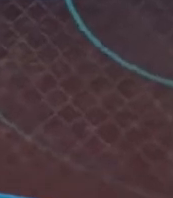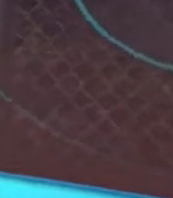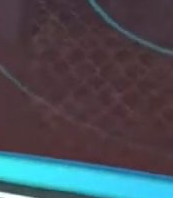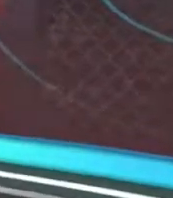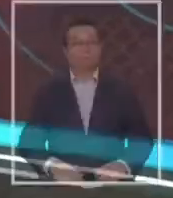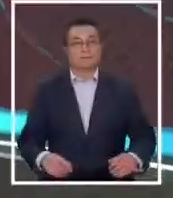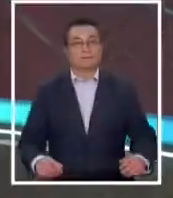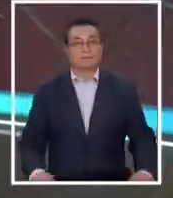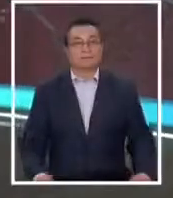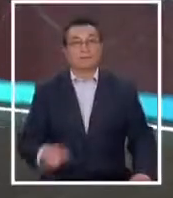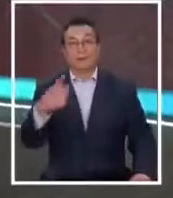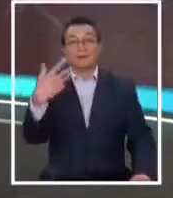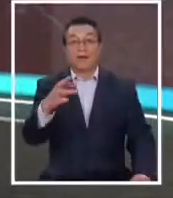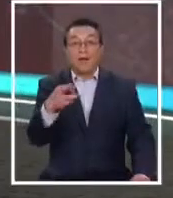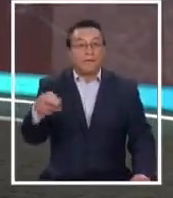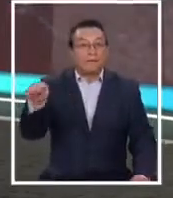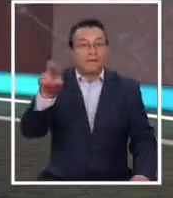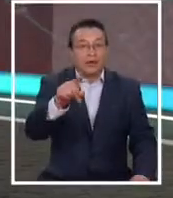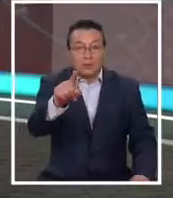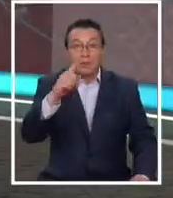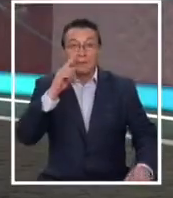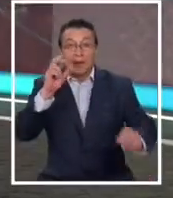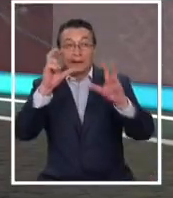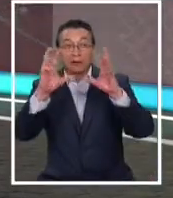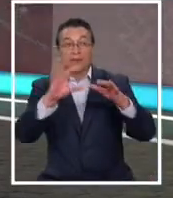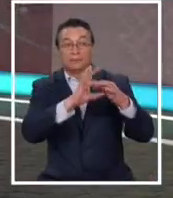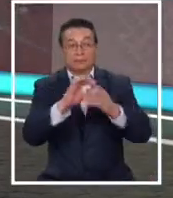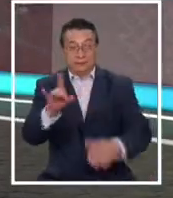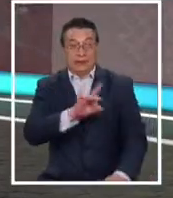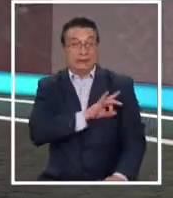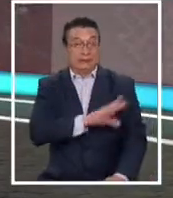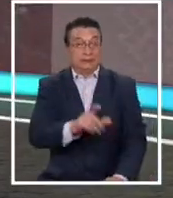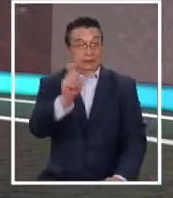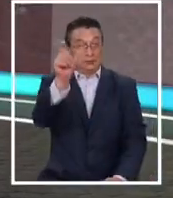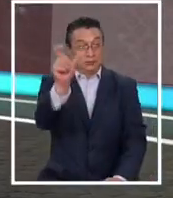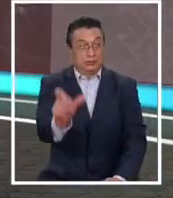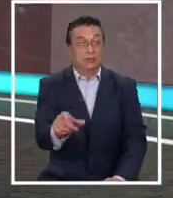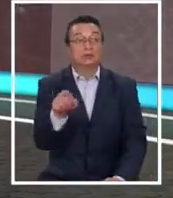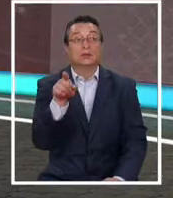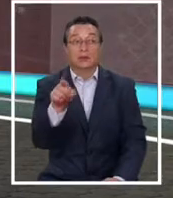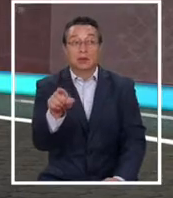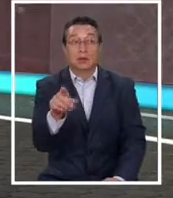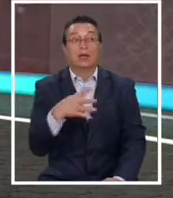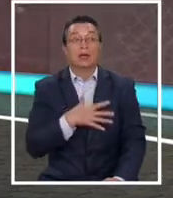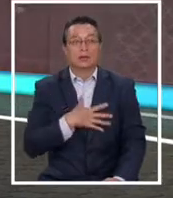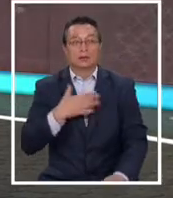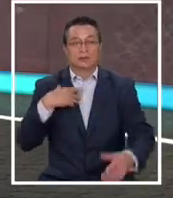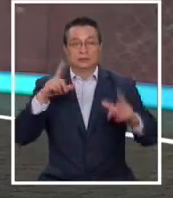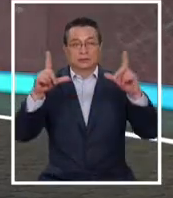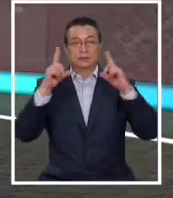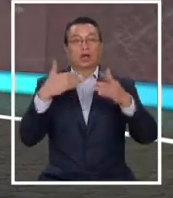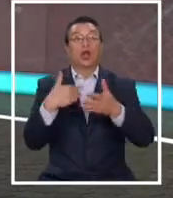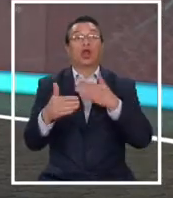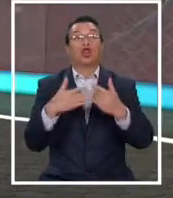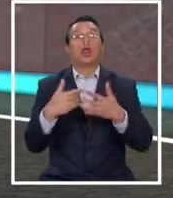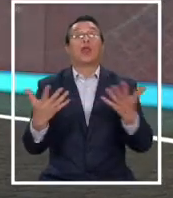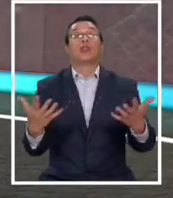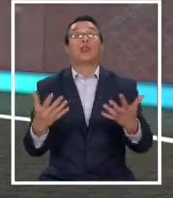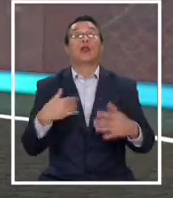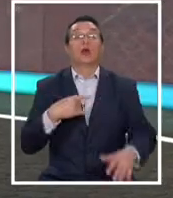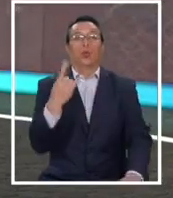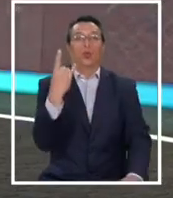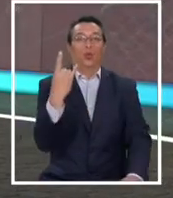Estamos de regreso y atención con esta historia. Un chileno que quiere ser protagonista. ¿Dónde? En el